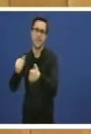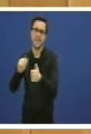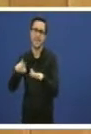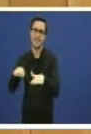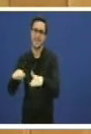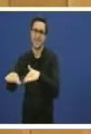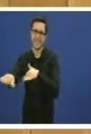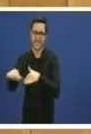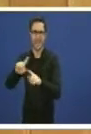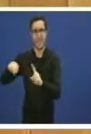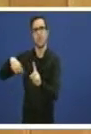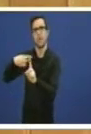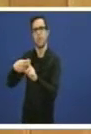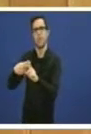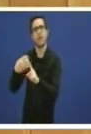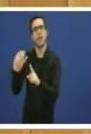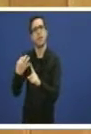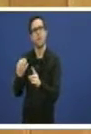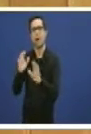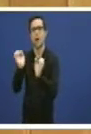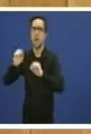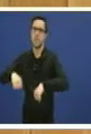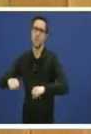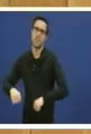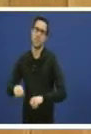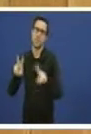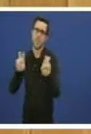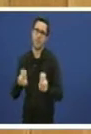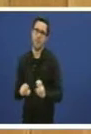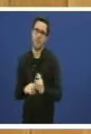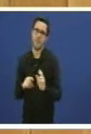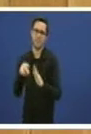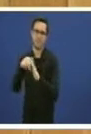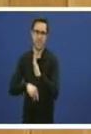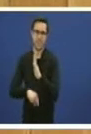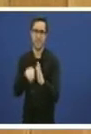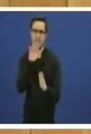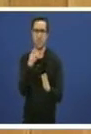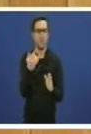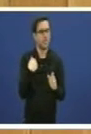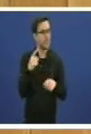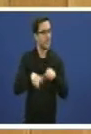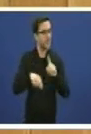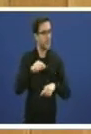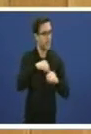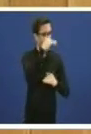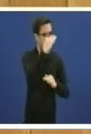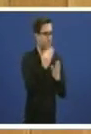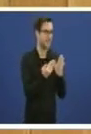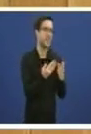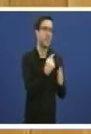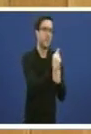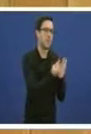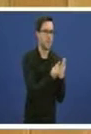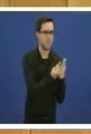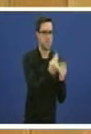e isto é importante atendendo a situación das contas públicas por lo tanto volvo a insistir é unha universalización